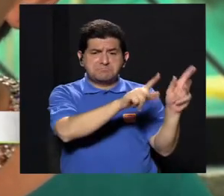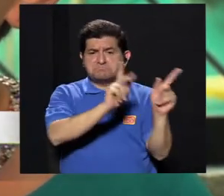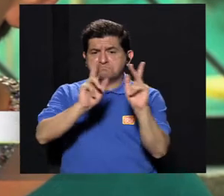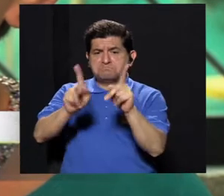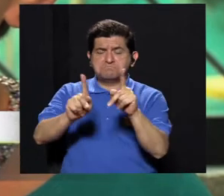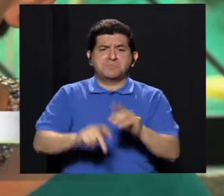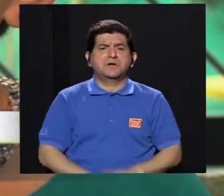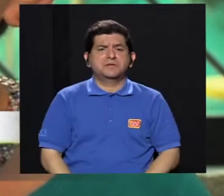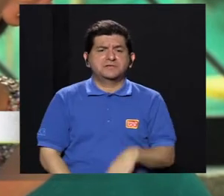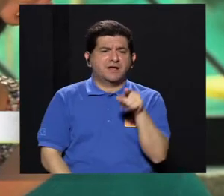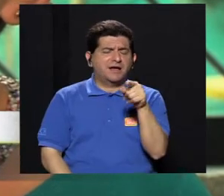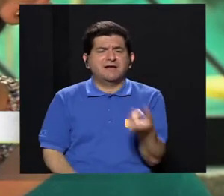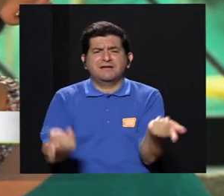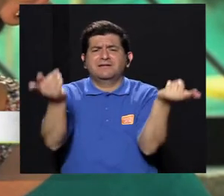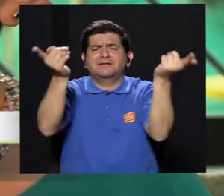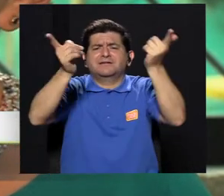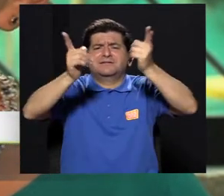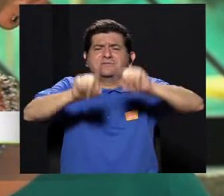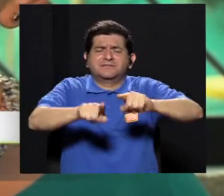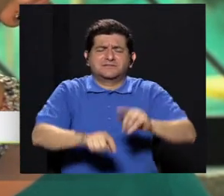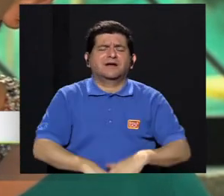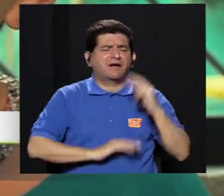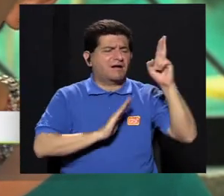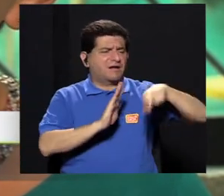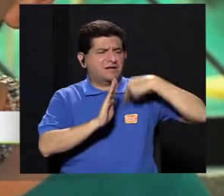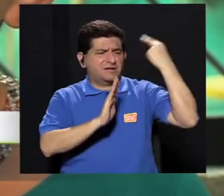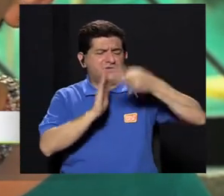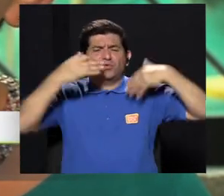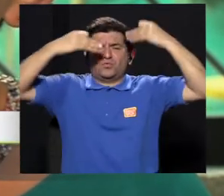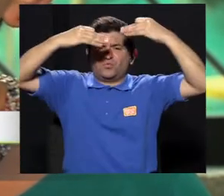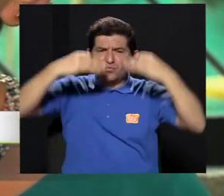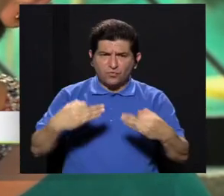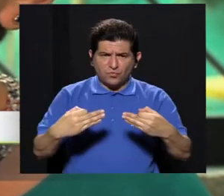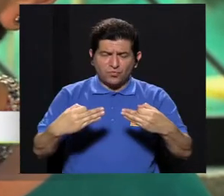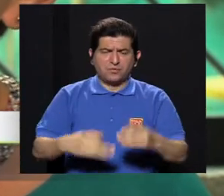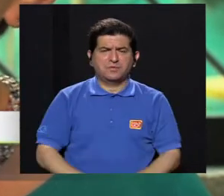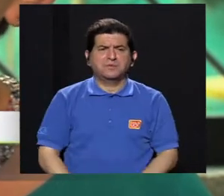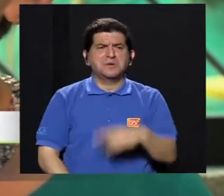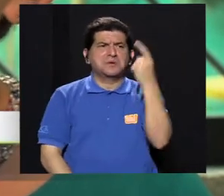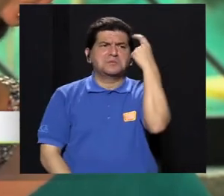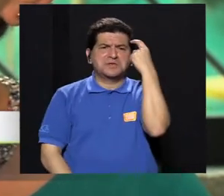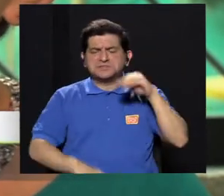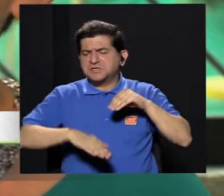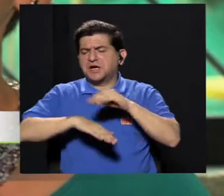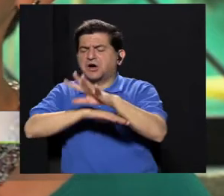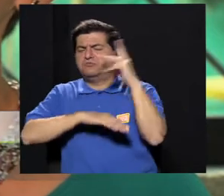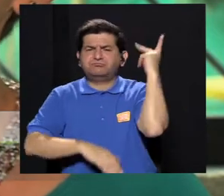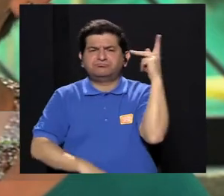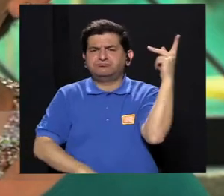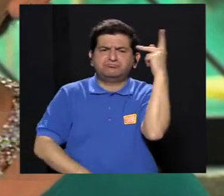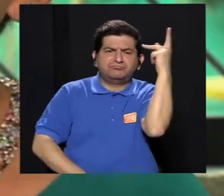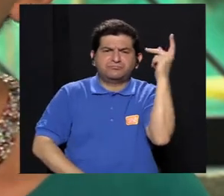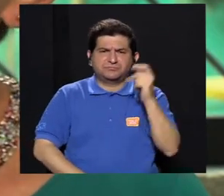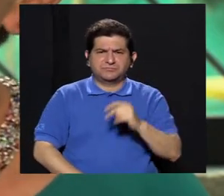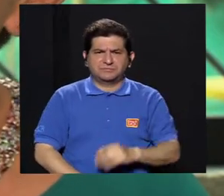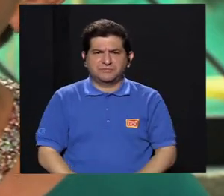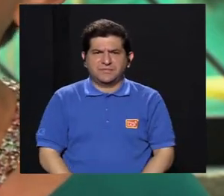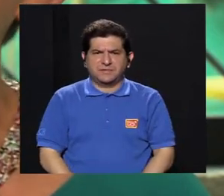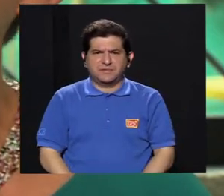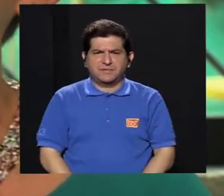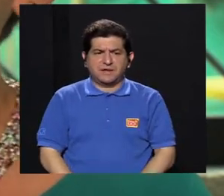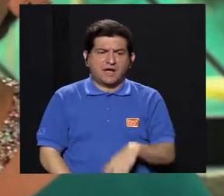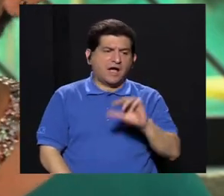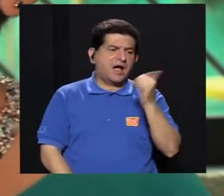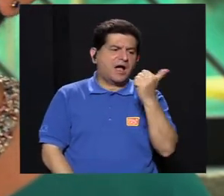quienes tomaban en gran medida roles de toma de decisiones en cuanto a incidencia